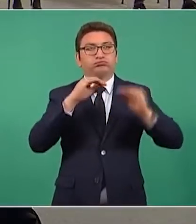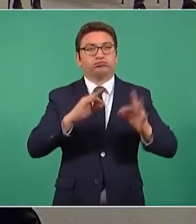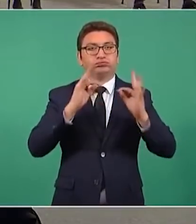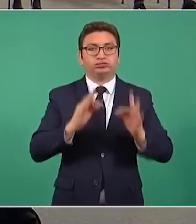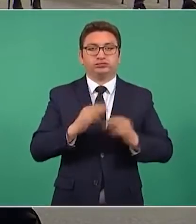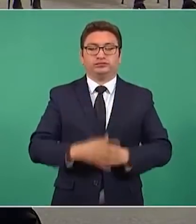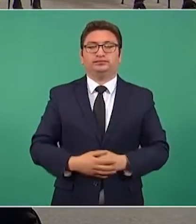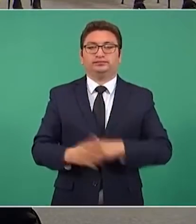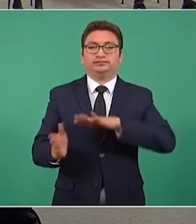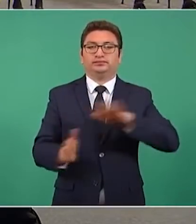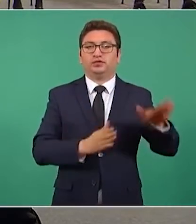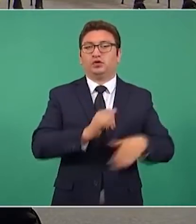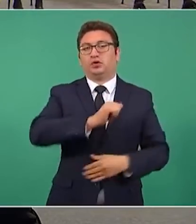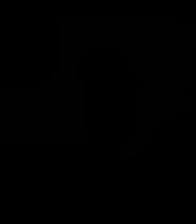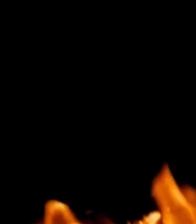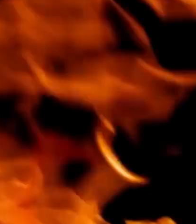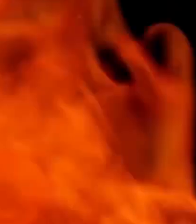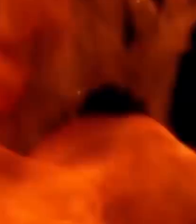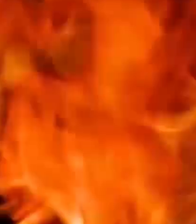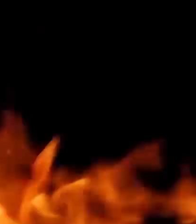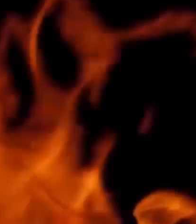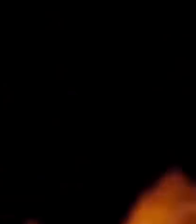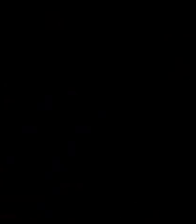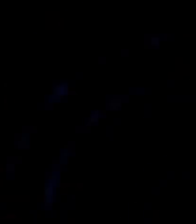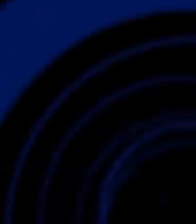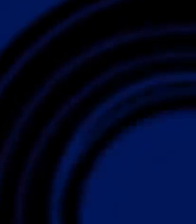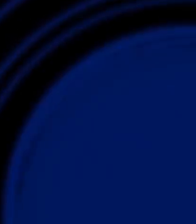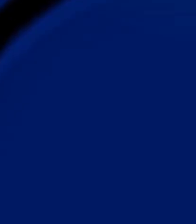La siguiente, por favor. Gracias.